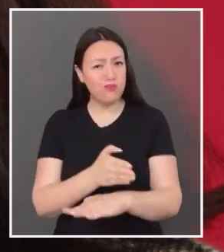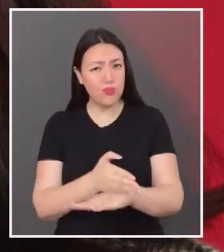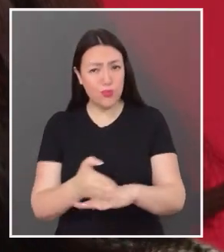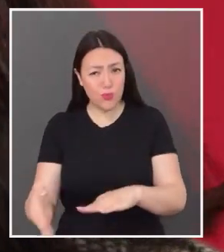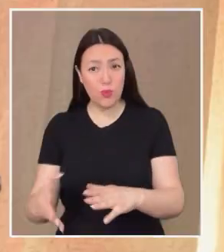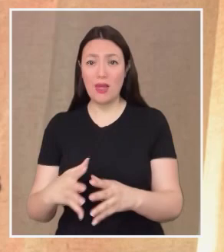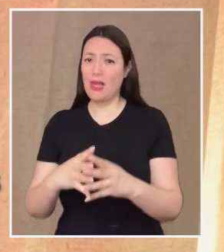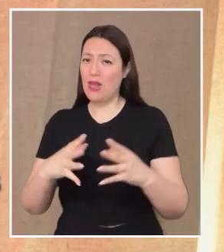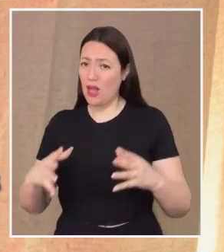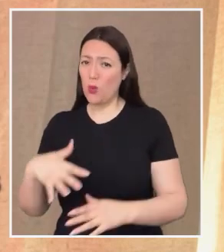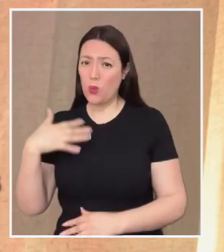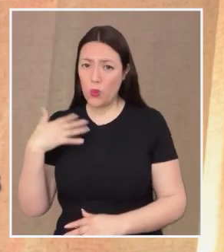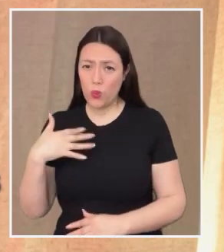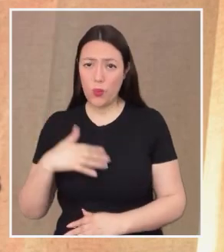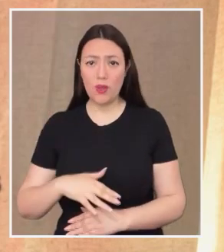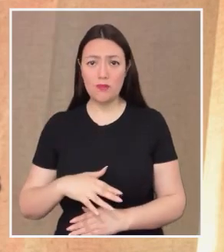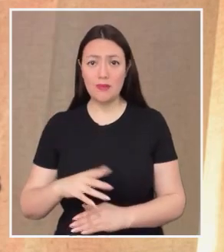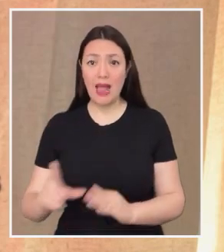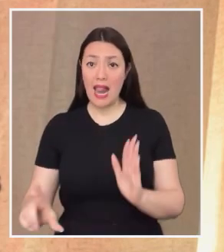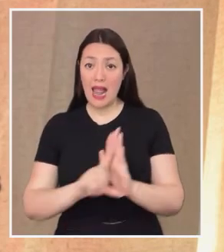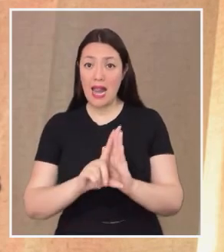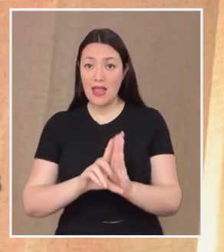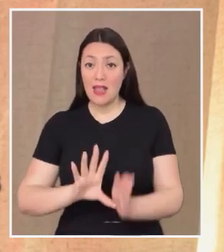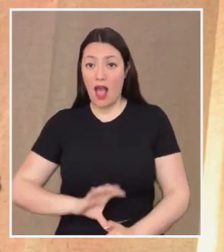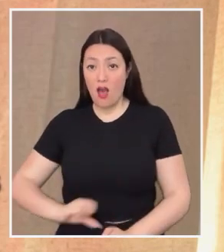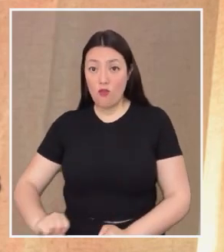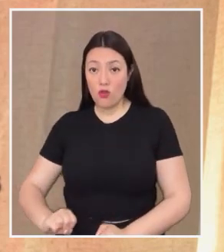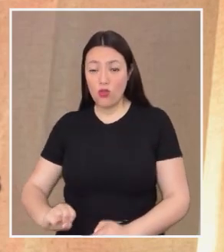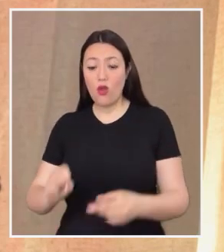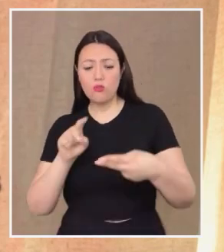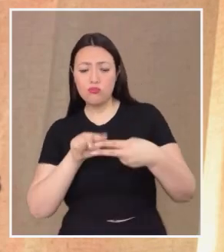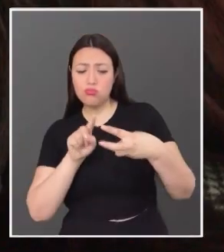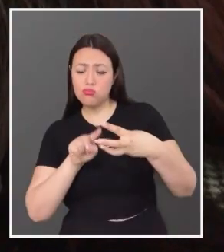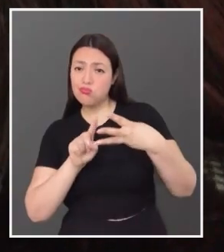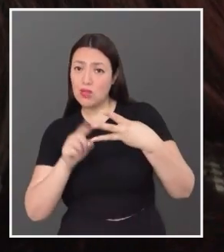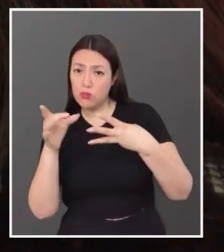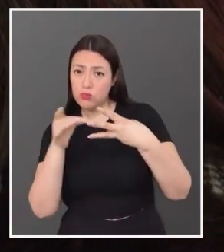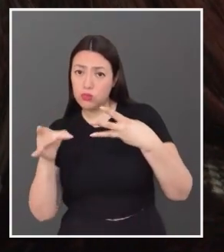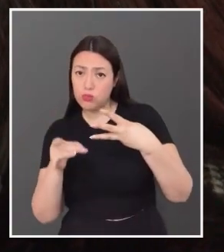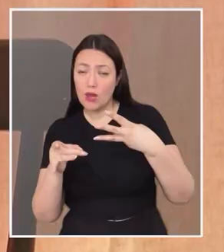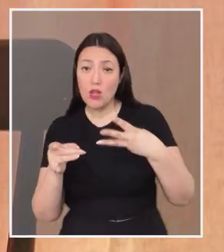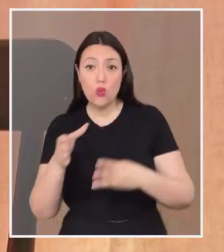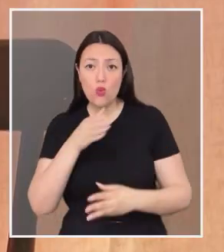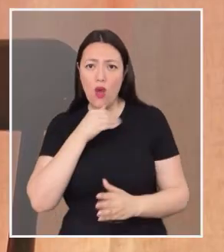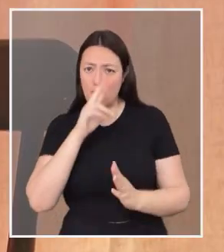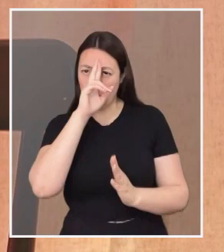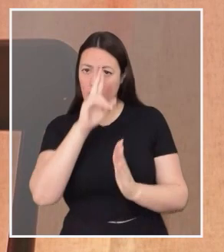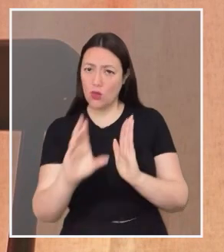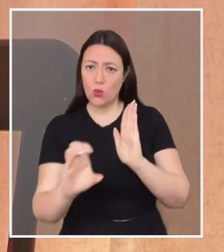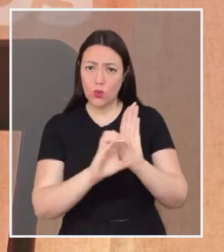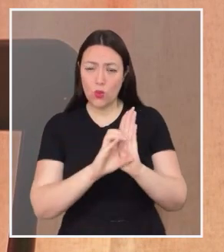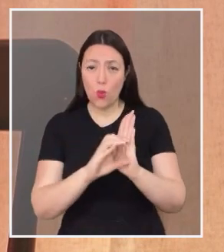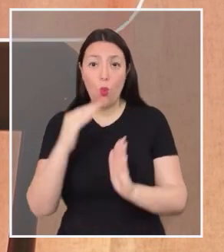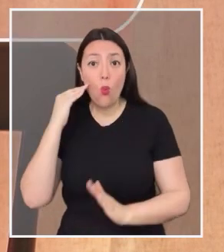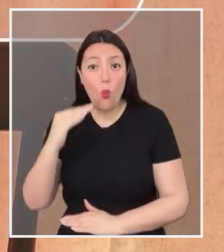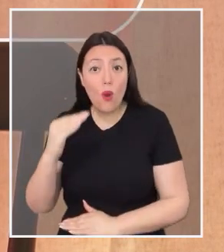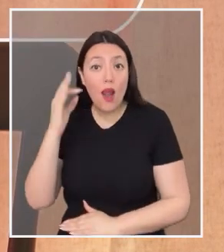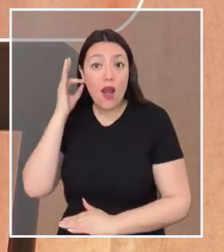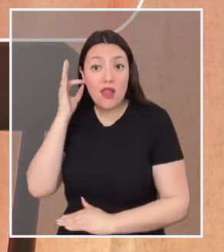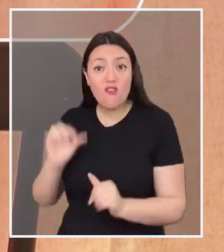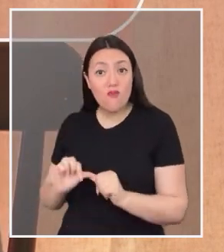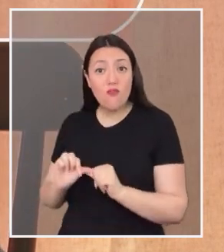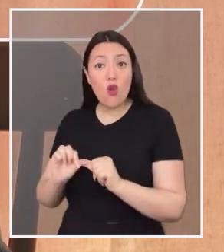retroceso Por ejemplo, la ley del aborto de las tres causales Podría declararse inconstitucional Esto significa que una niña que fue